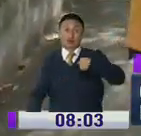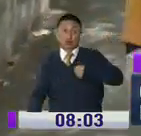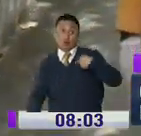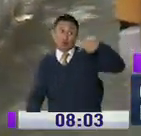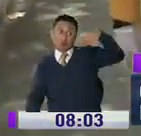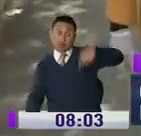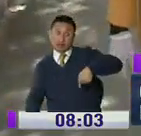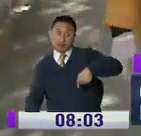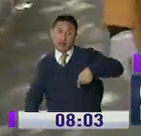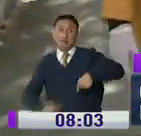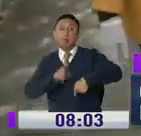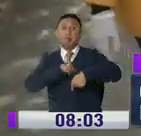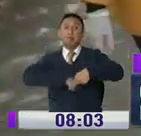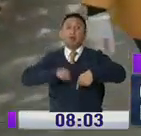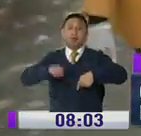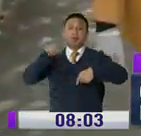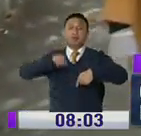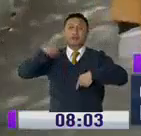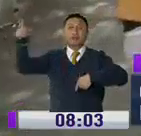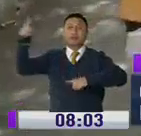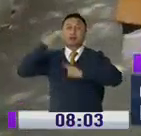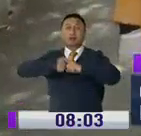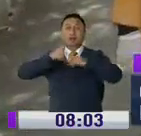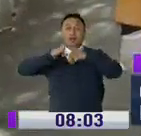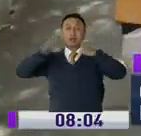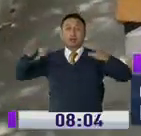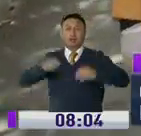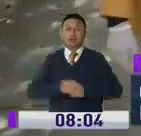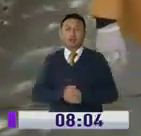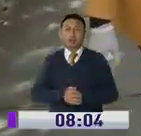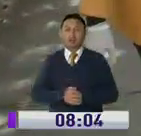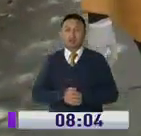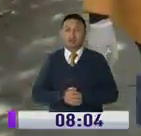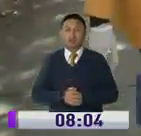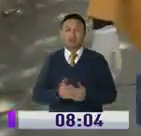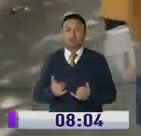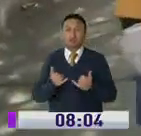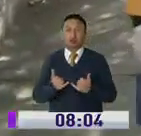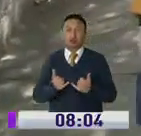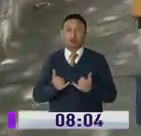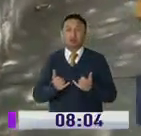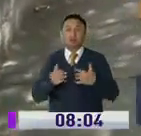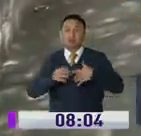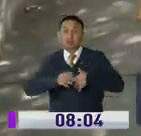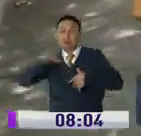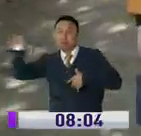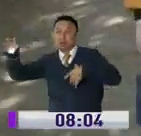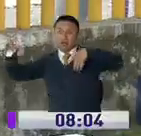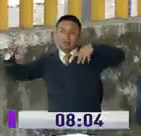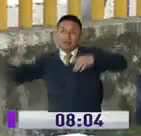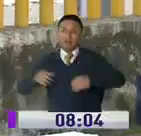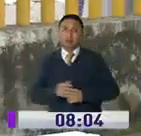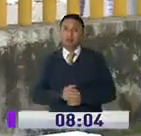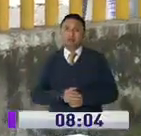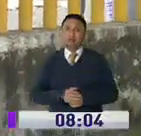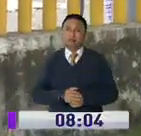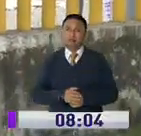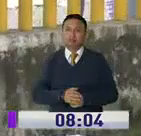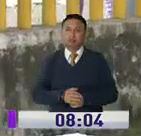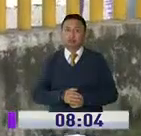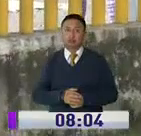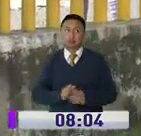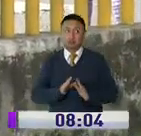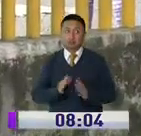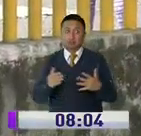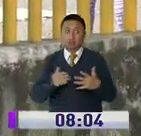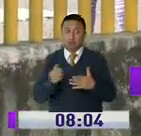este sitio, hay un hermano que también se fue acá al mercado mayorista y pues ahorita estamos distribuidos tanto aquí como allá. Pero no solo es